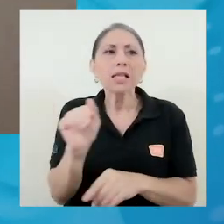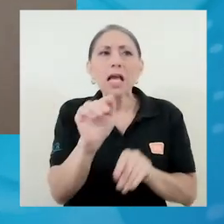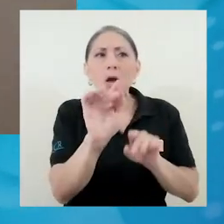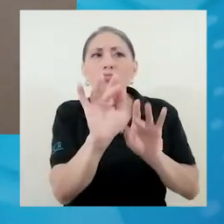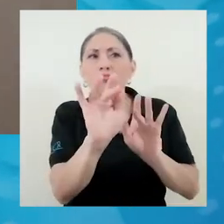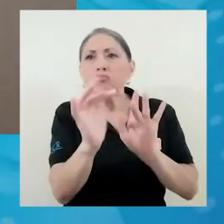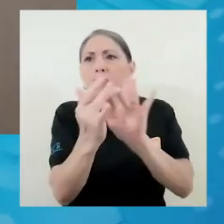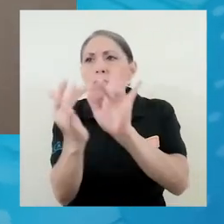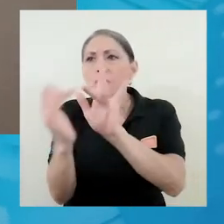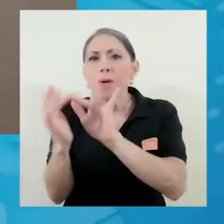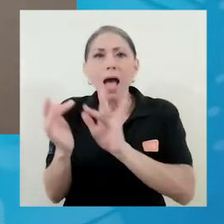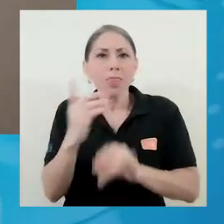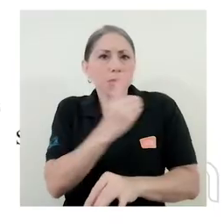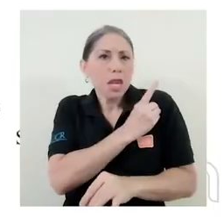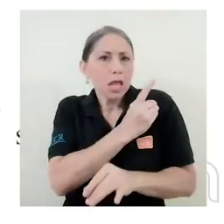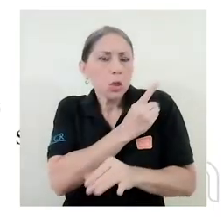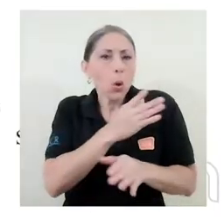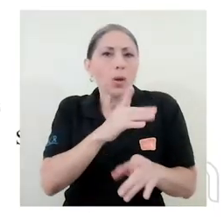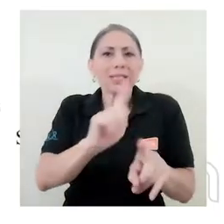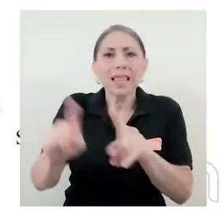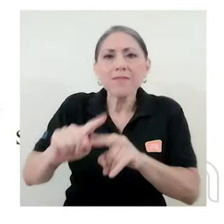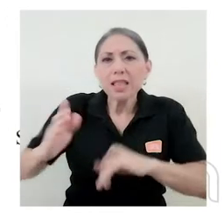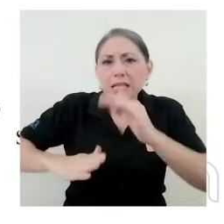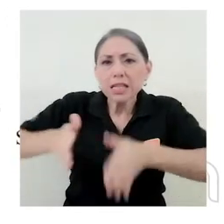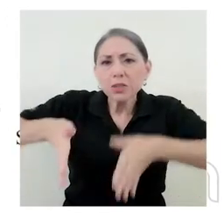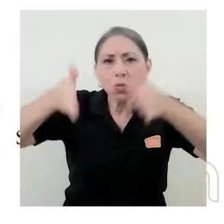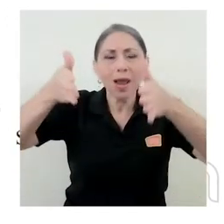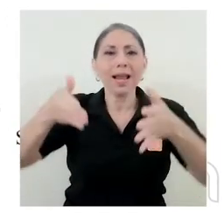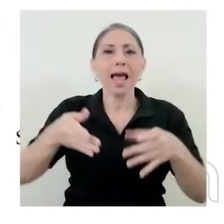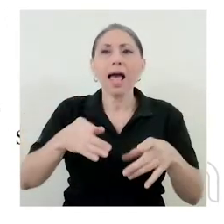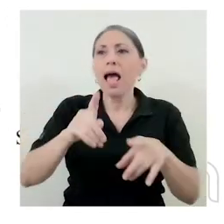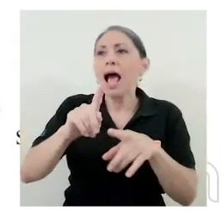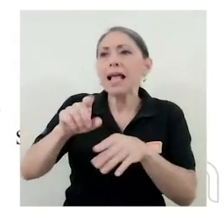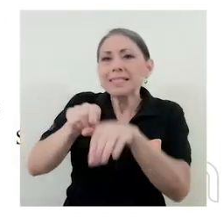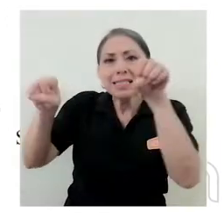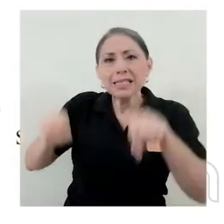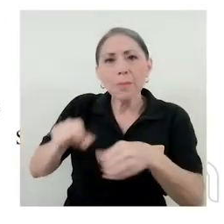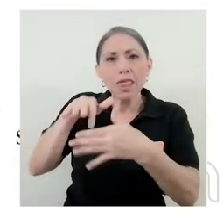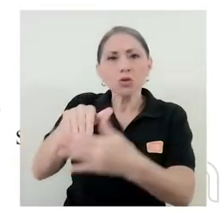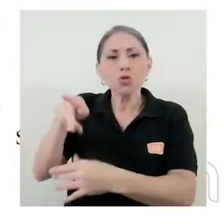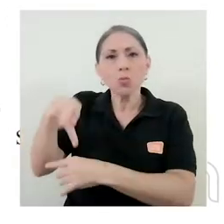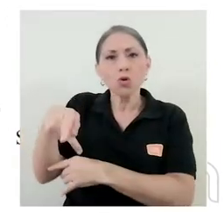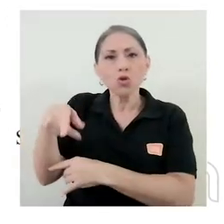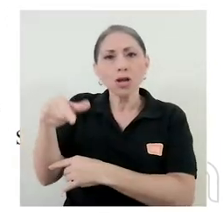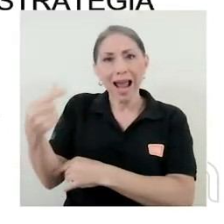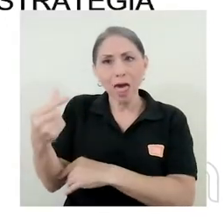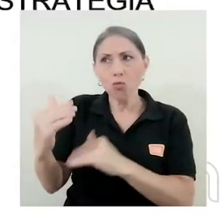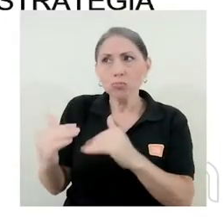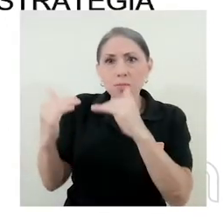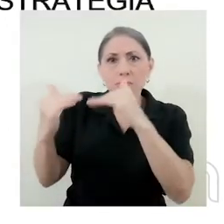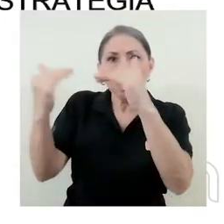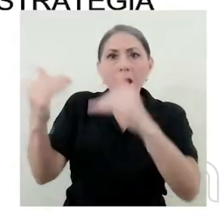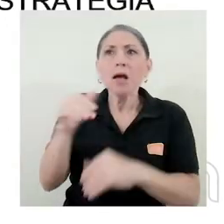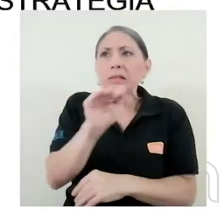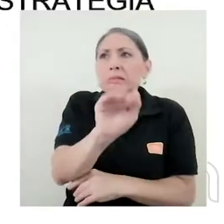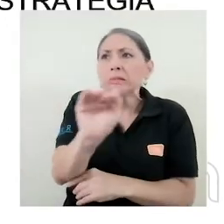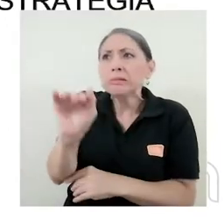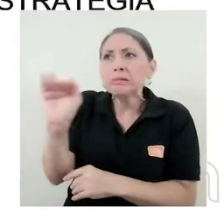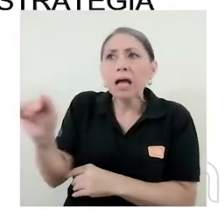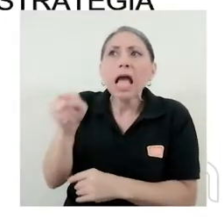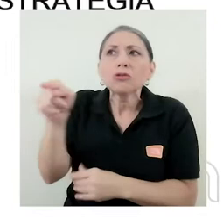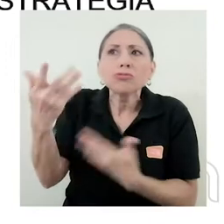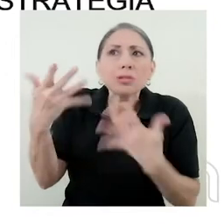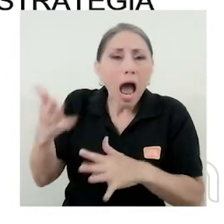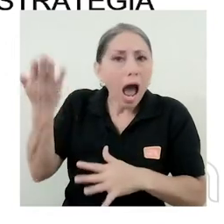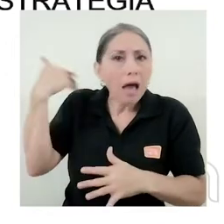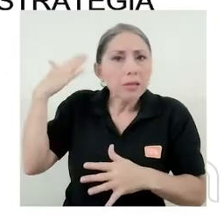con otros directores de escuela, al sistema de estudios de posgrado, a diferentes personas si habían tenido alguna